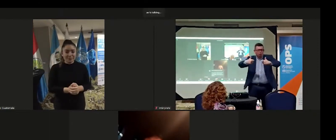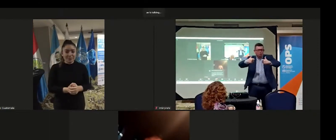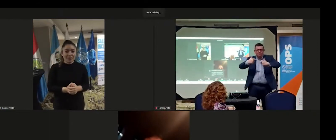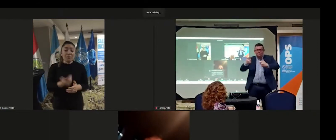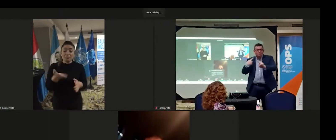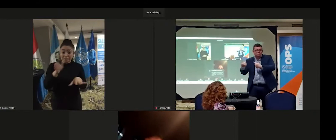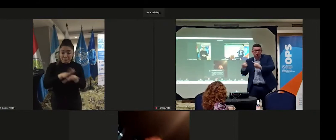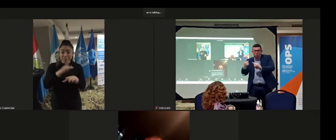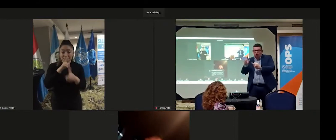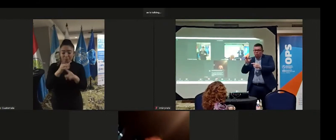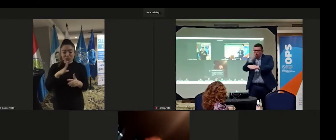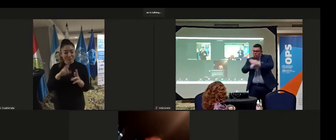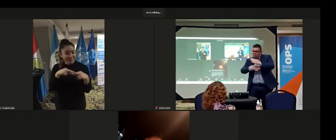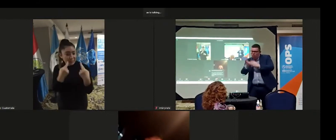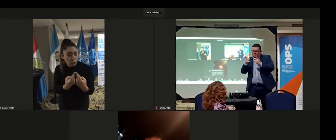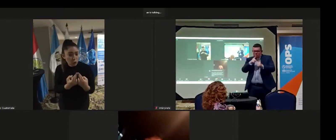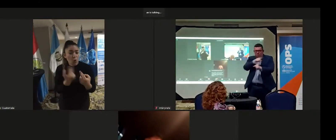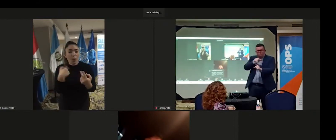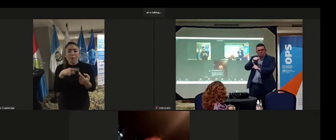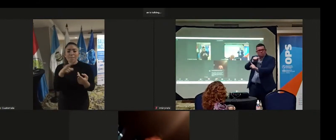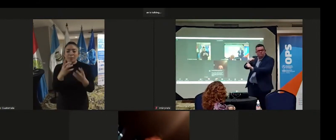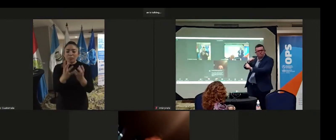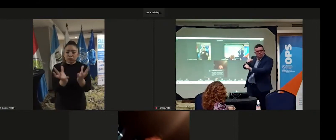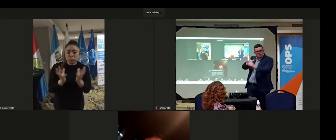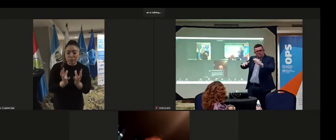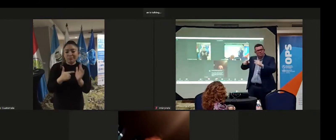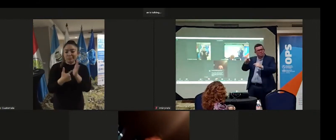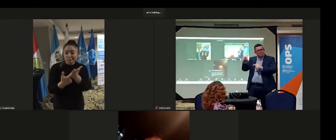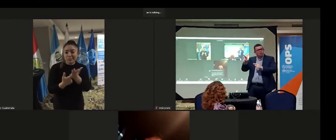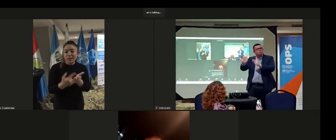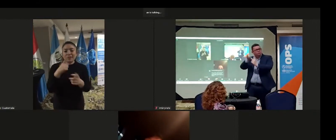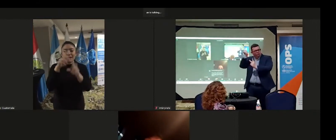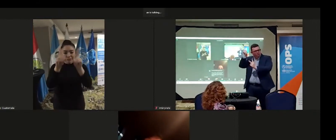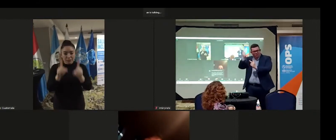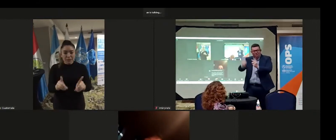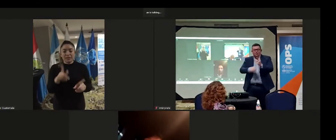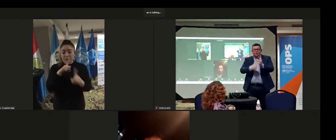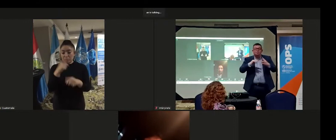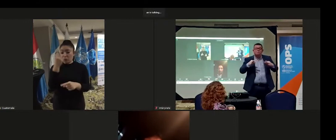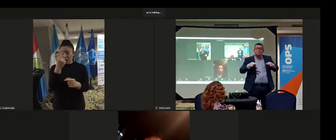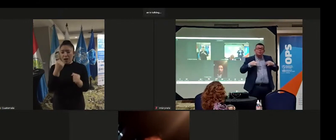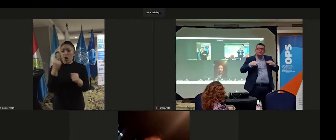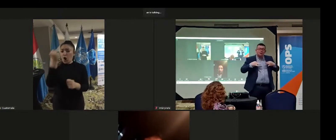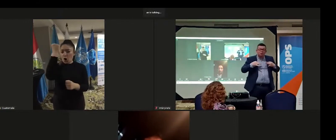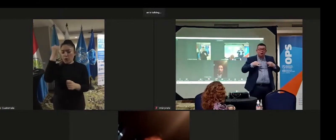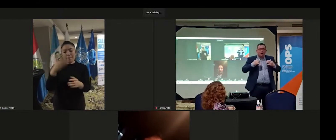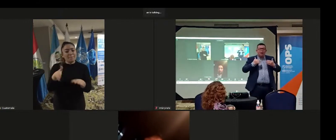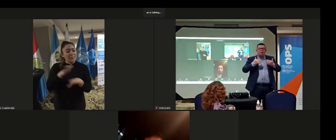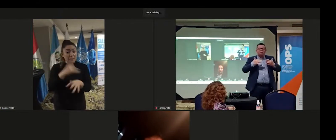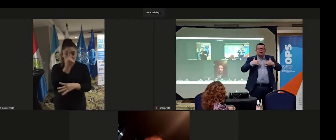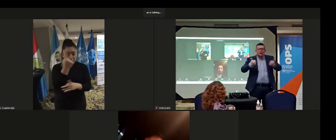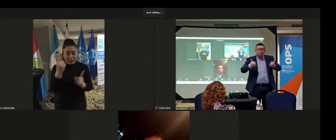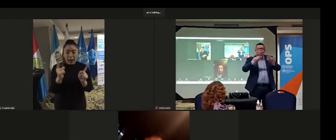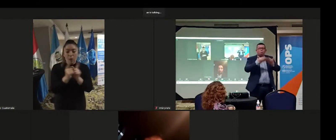Además, también tuvimos una reunión con parlamentarios, con la Comisión de Discapacidad, yo creo que eso fue también un logro súper importante de este